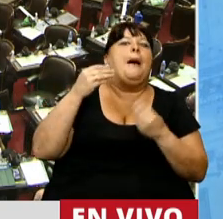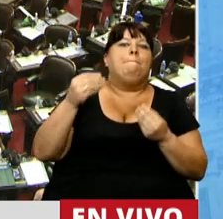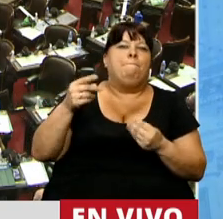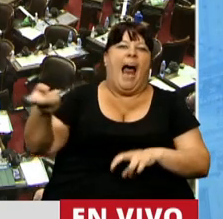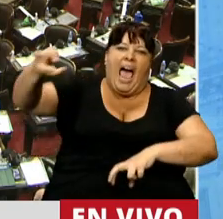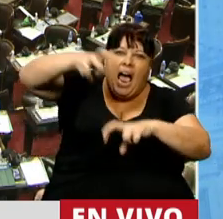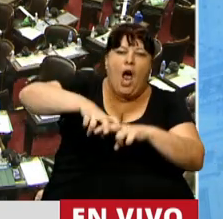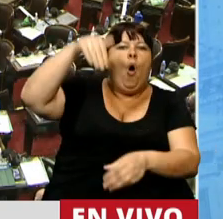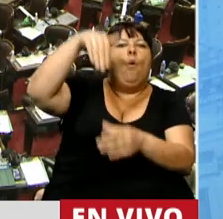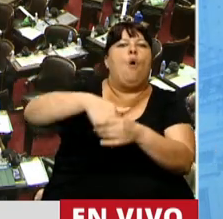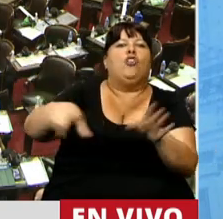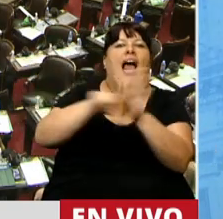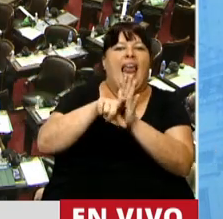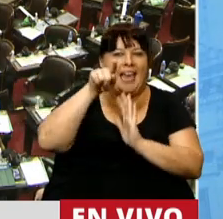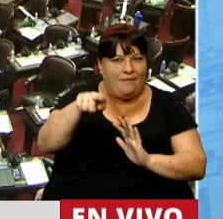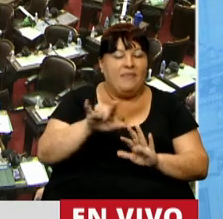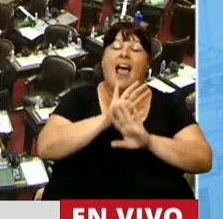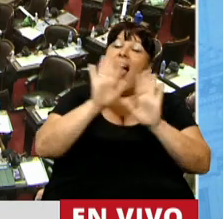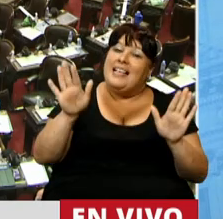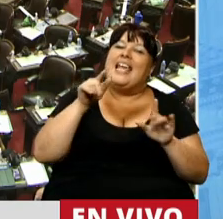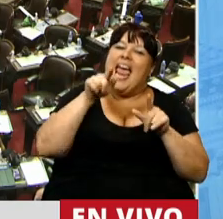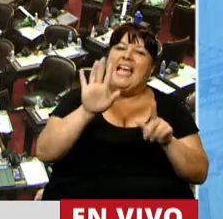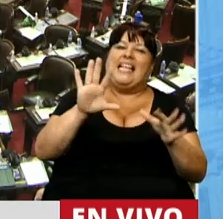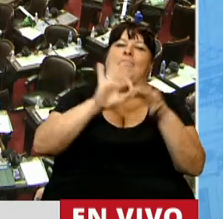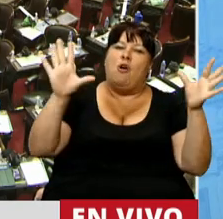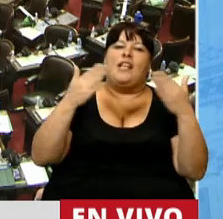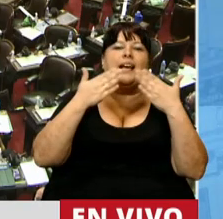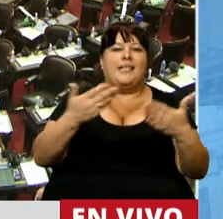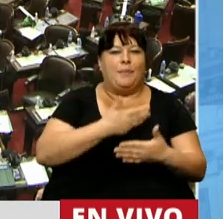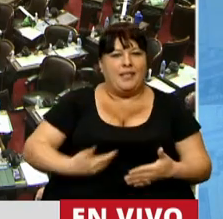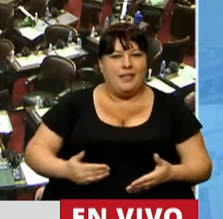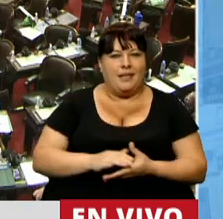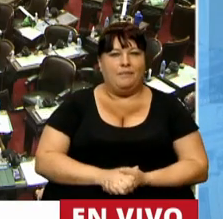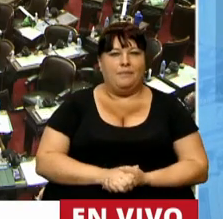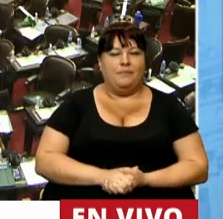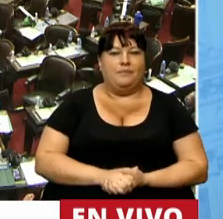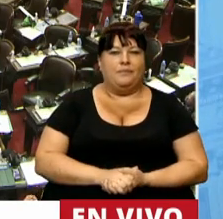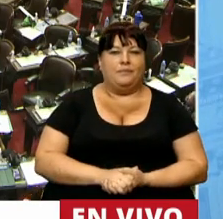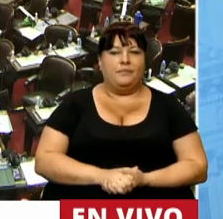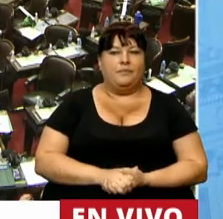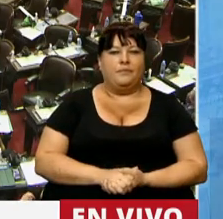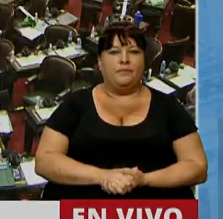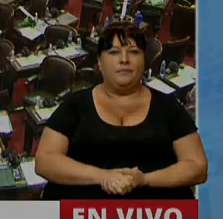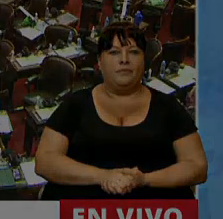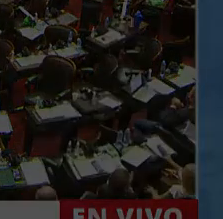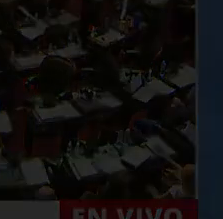que se siente para votar la ley de ustedes. Así que esa es la democracia. Gracias, señor presidente. Gracias, diputada Tundis.